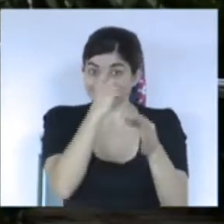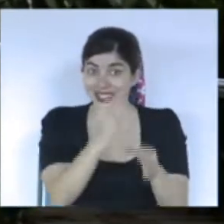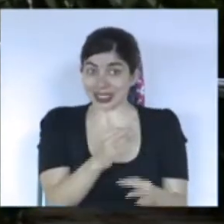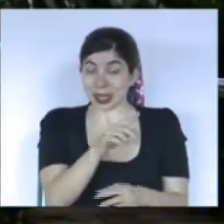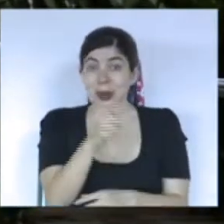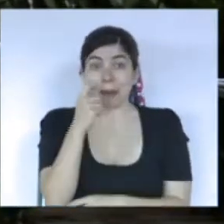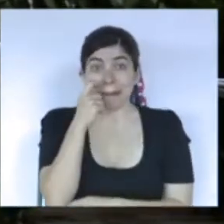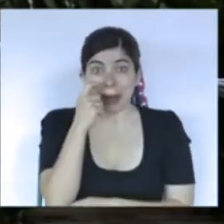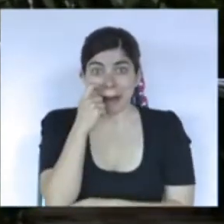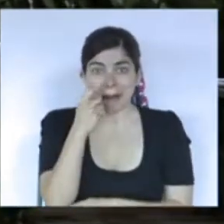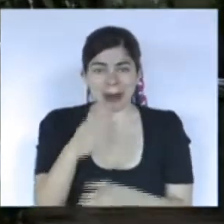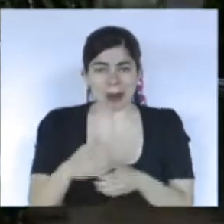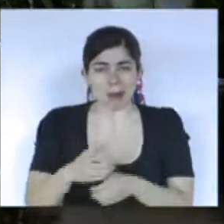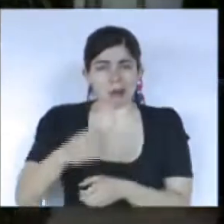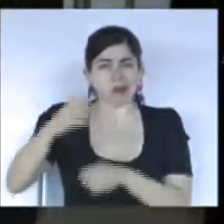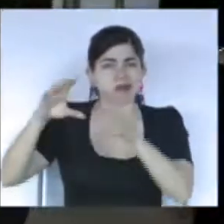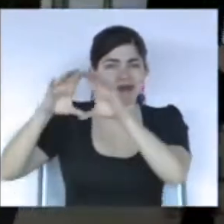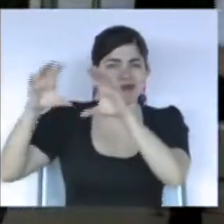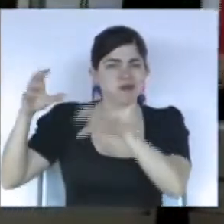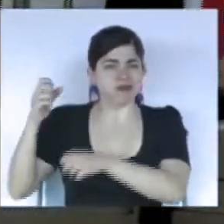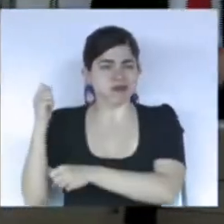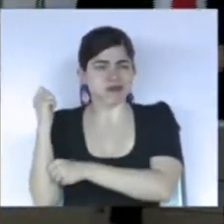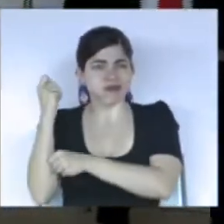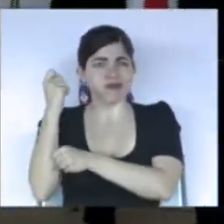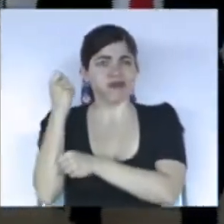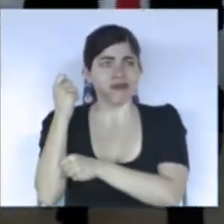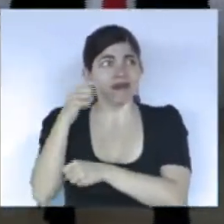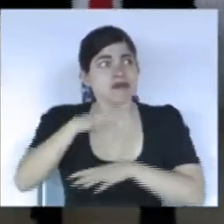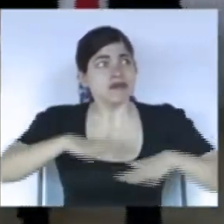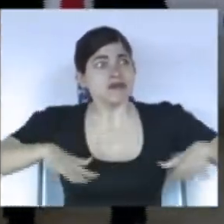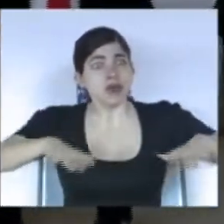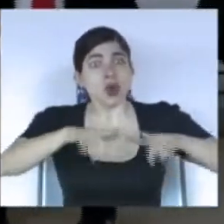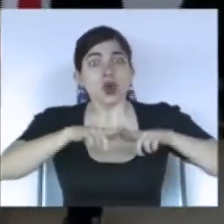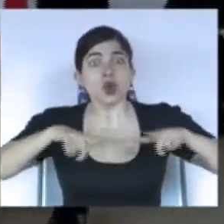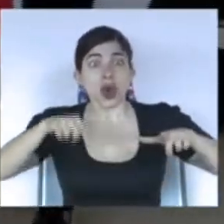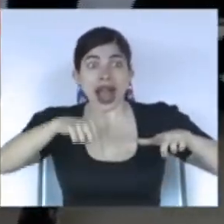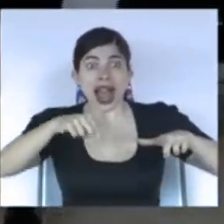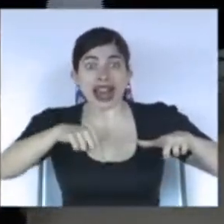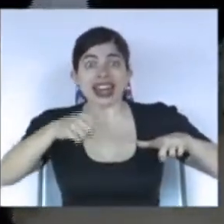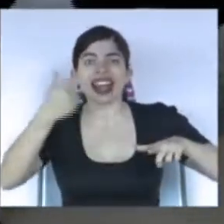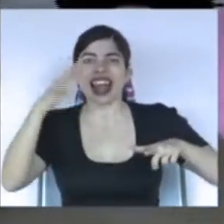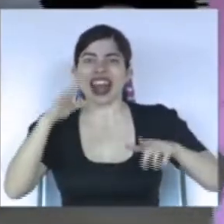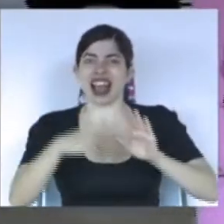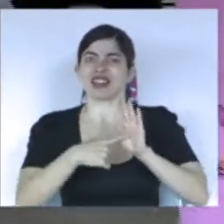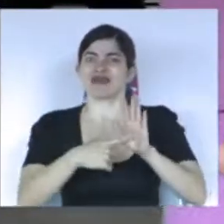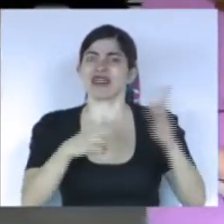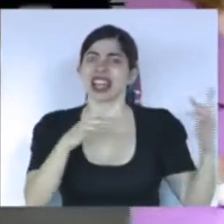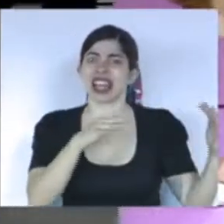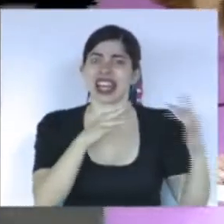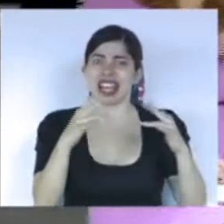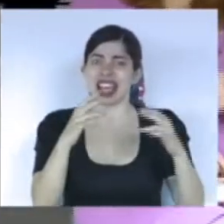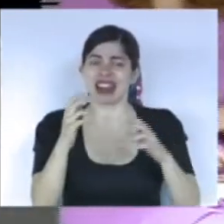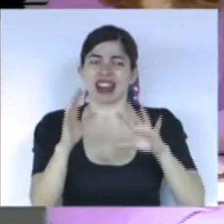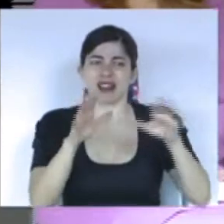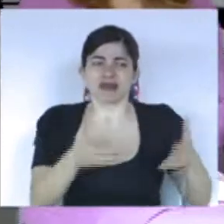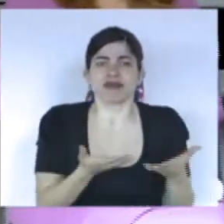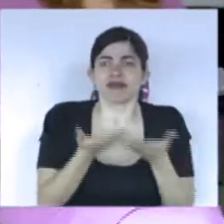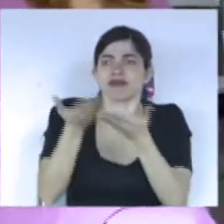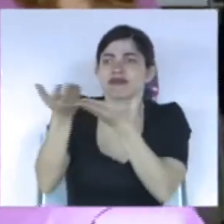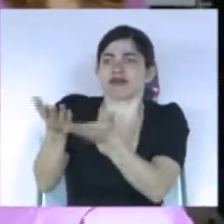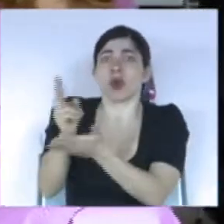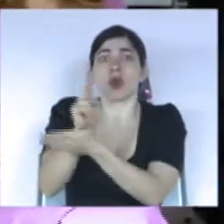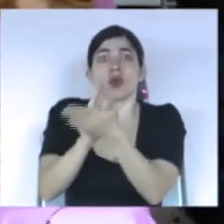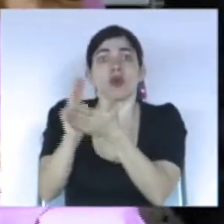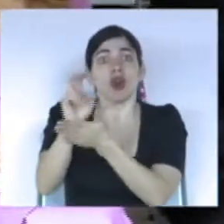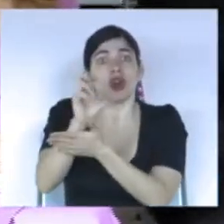Pepe, con mazo en mano y la entrega de este sitio, otrora símbolo de guerra, a la recién fundada Universidad de Costa